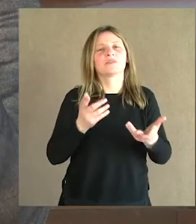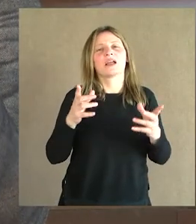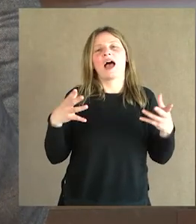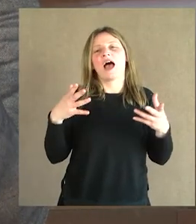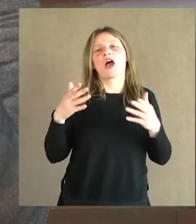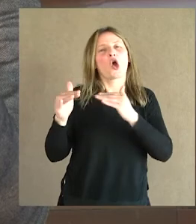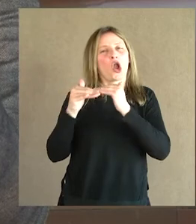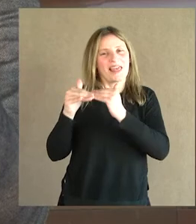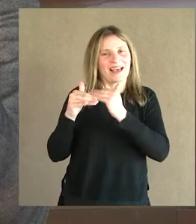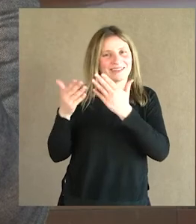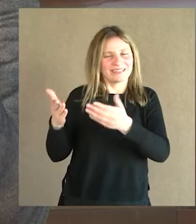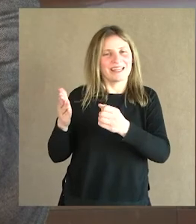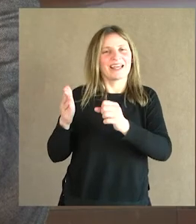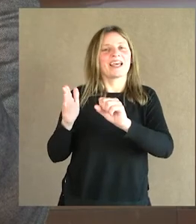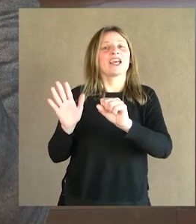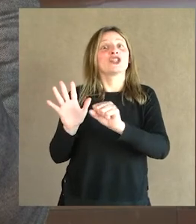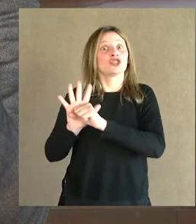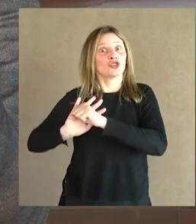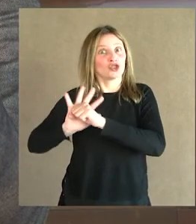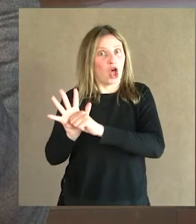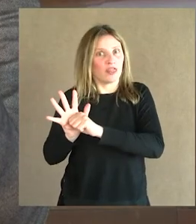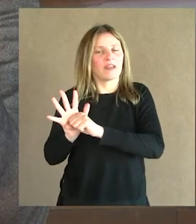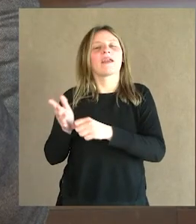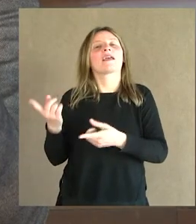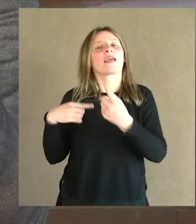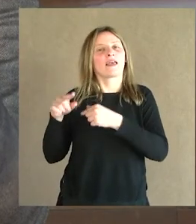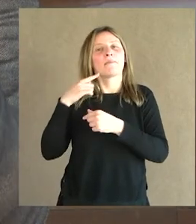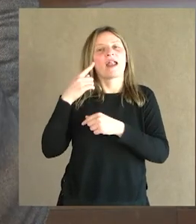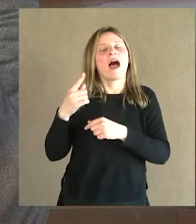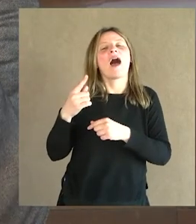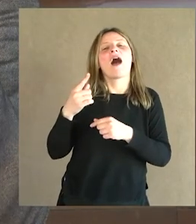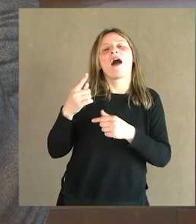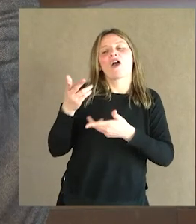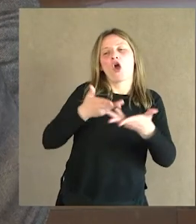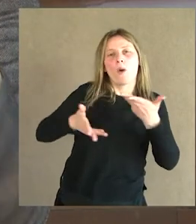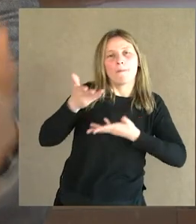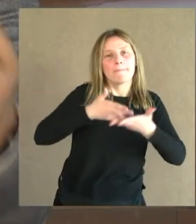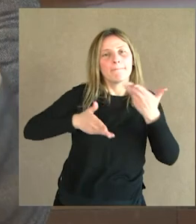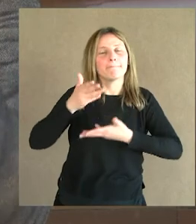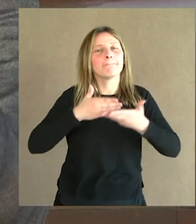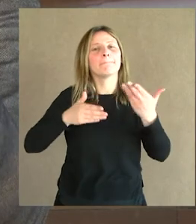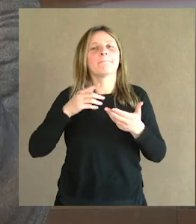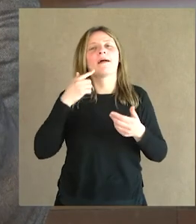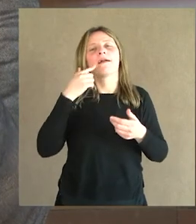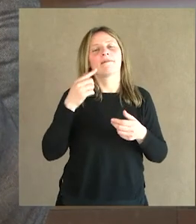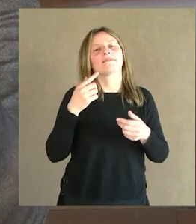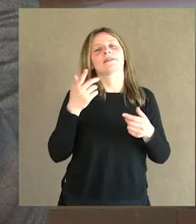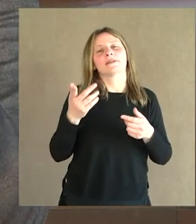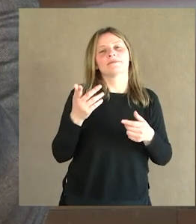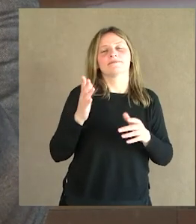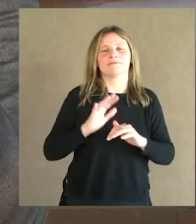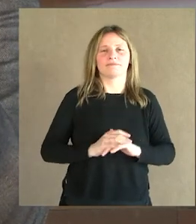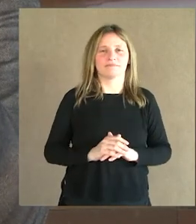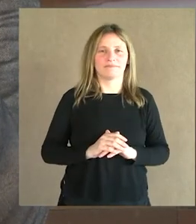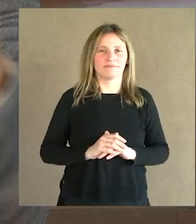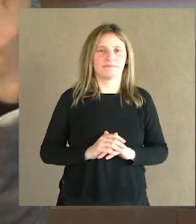colegas de la Osodre, que se animaron a compartir con nosotros dos instrumentistas Osoboés y un fagotista.